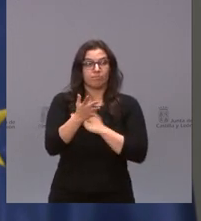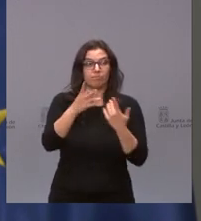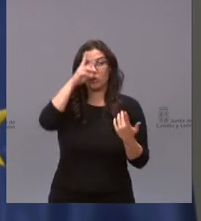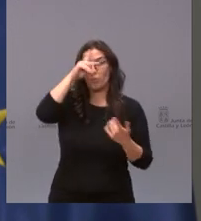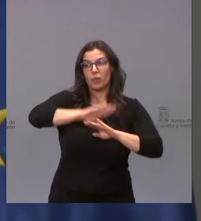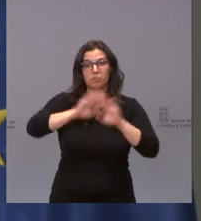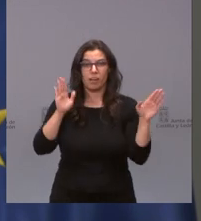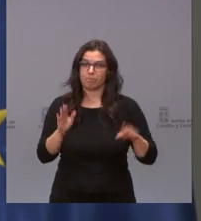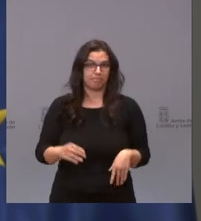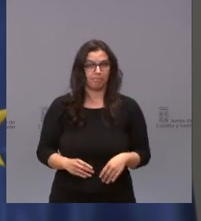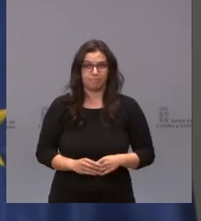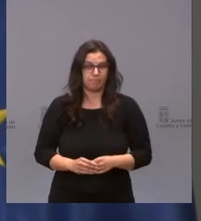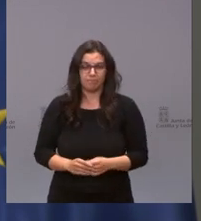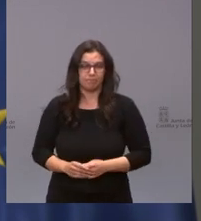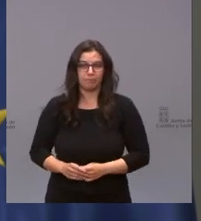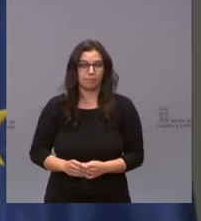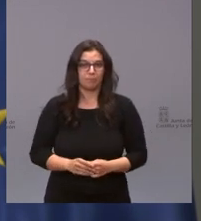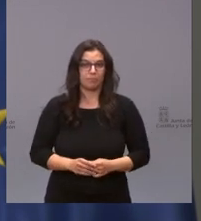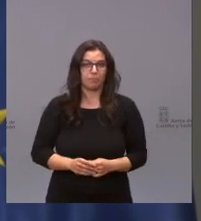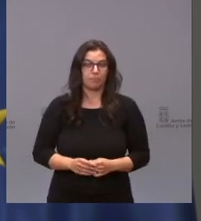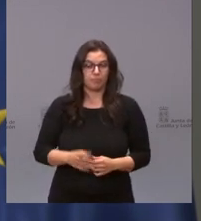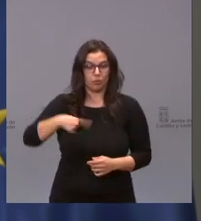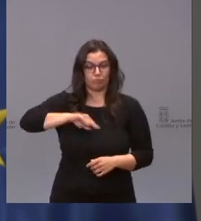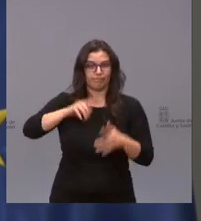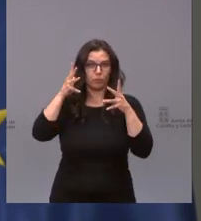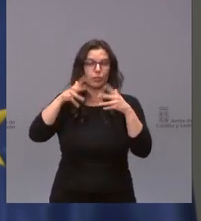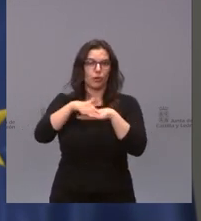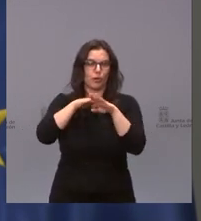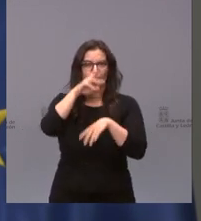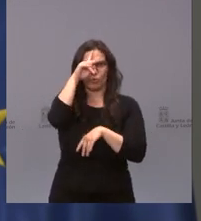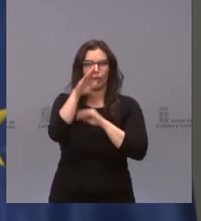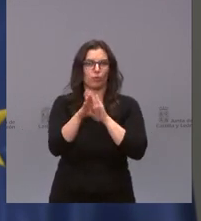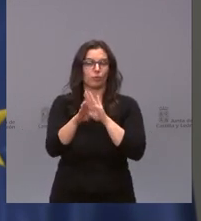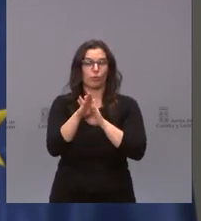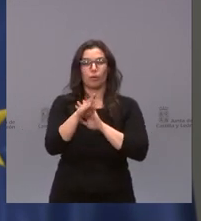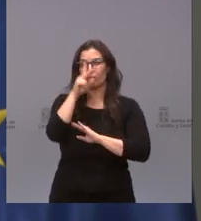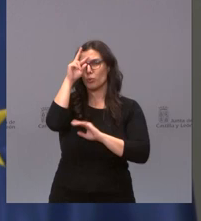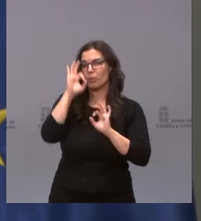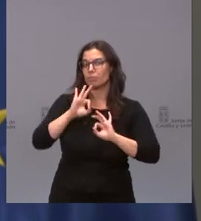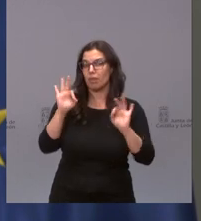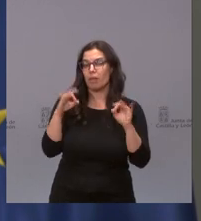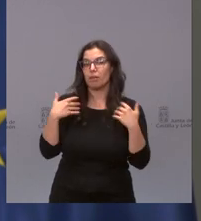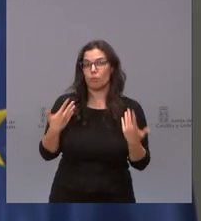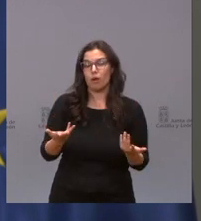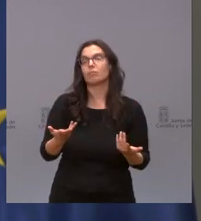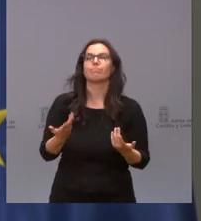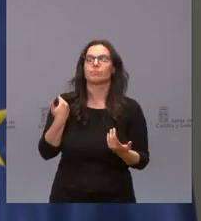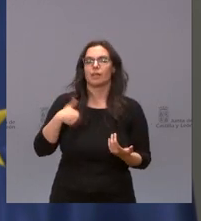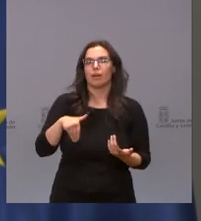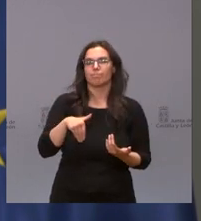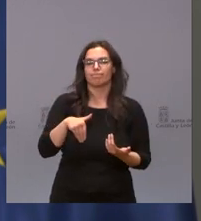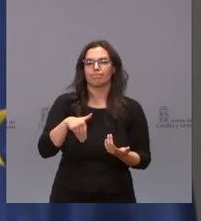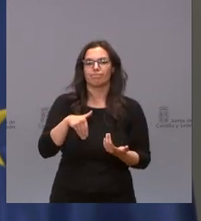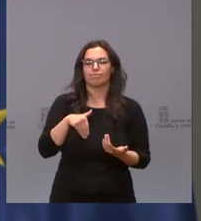de este Consejo de Gobierno. Y nos preocupa especialmente, después de lo vivido también en el